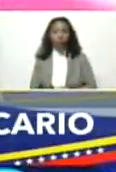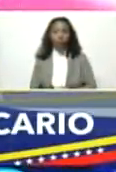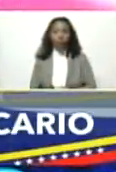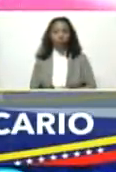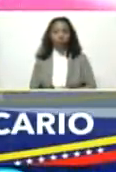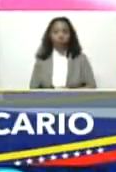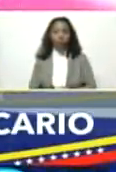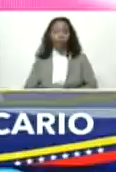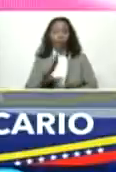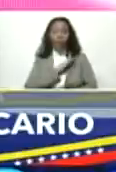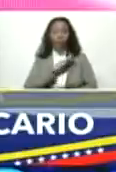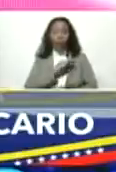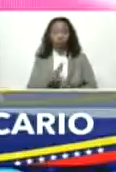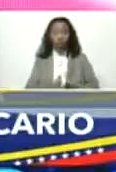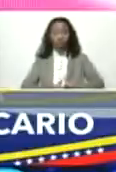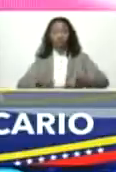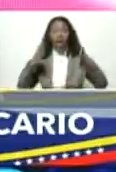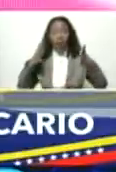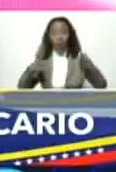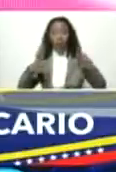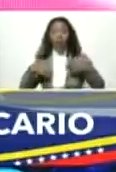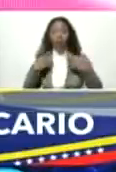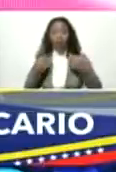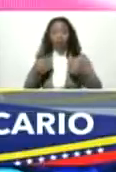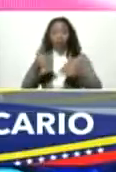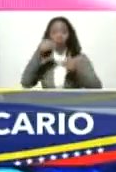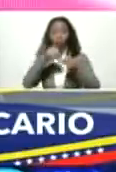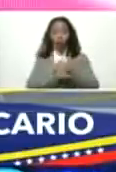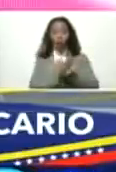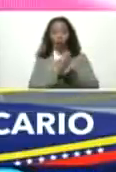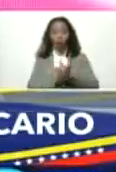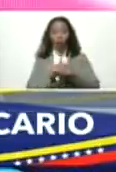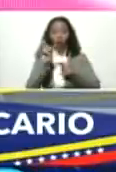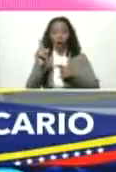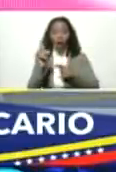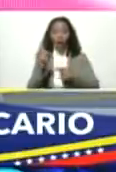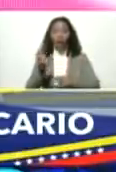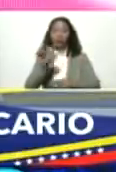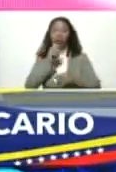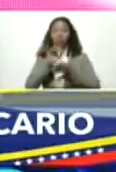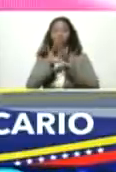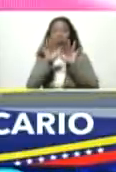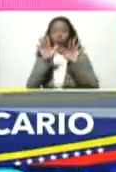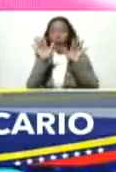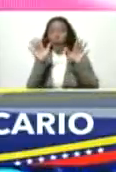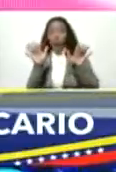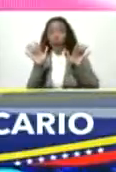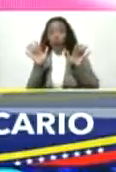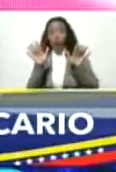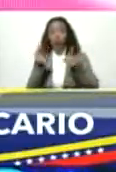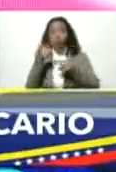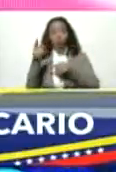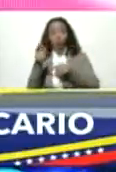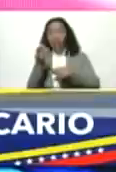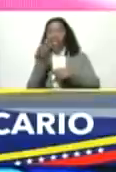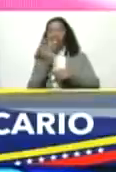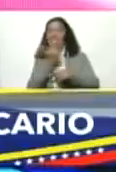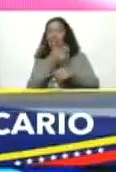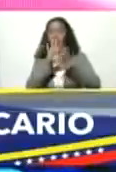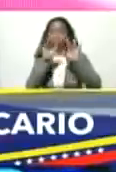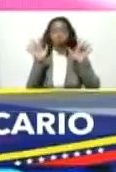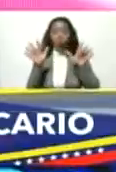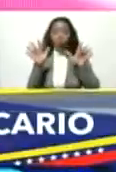tenemos tremenda riqueza y reserva en diamantes en coltán